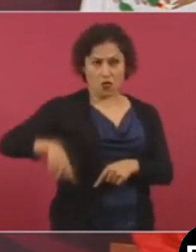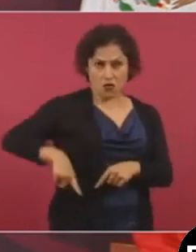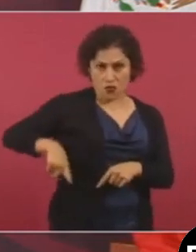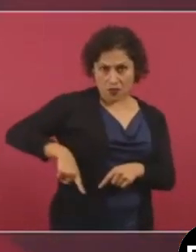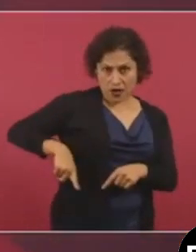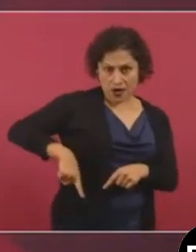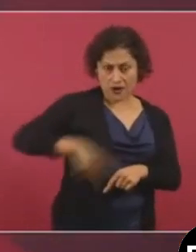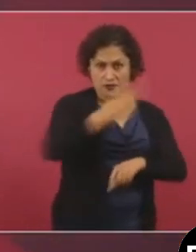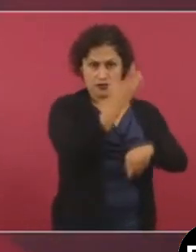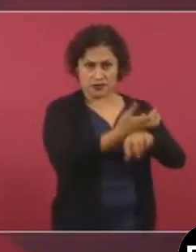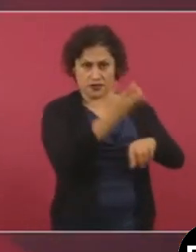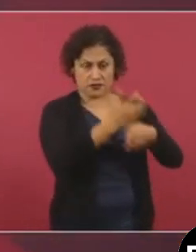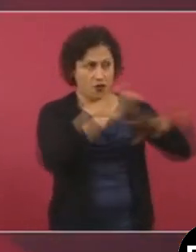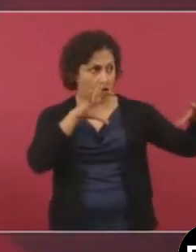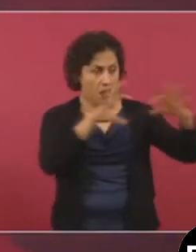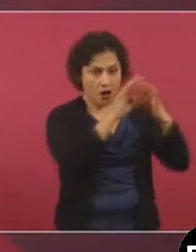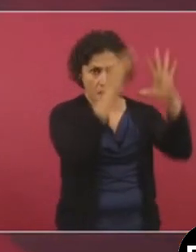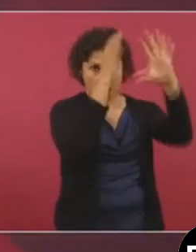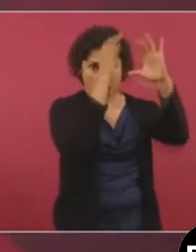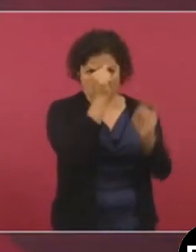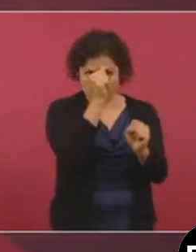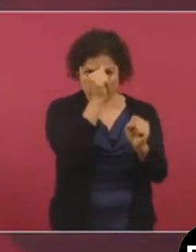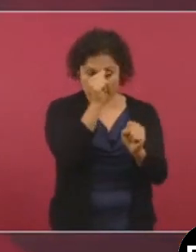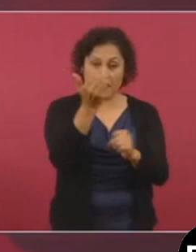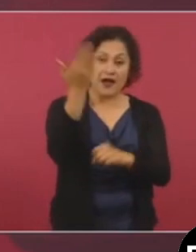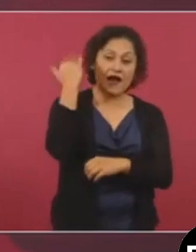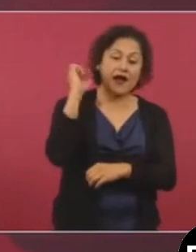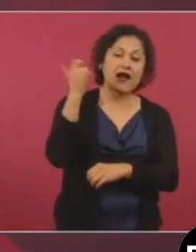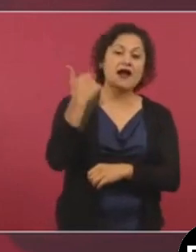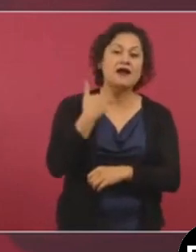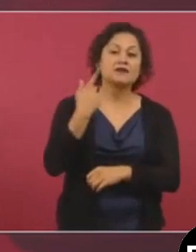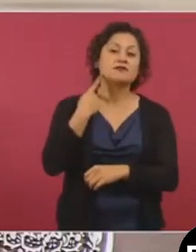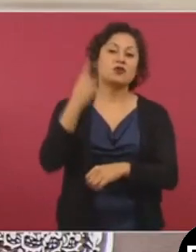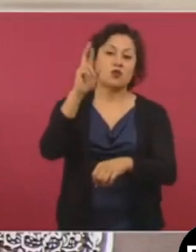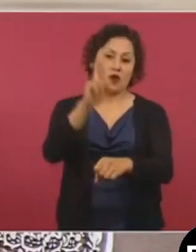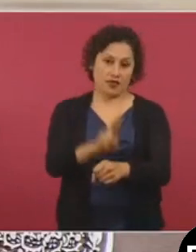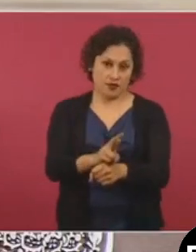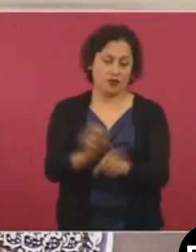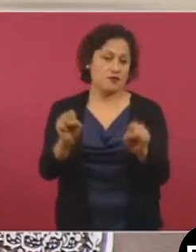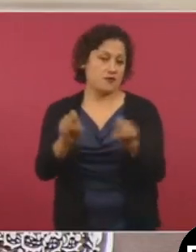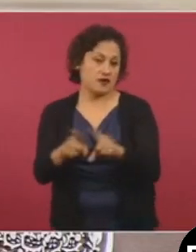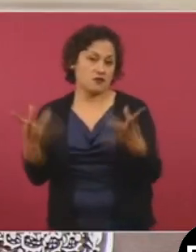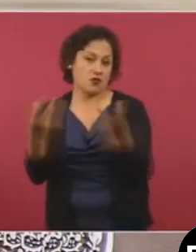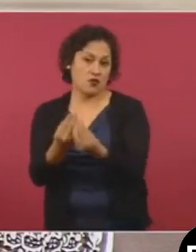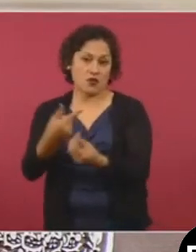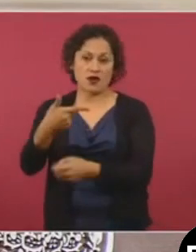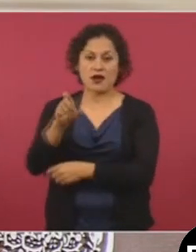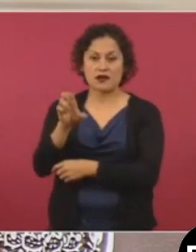y el procurador que estaba, ¿cómo se llama?, que después fue